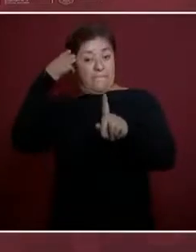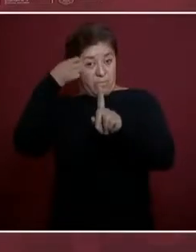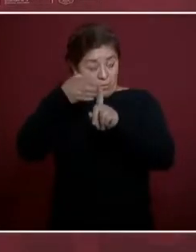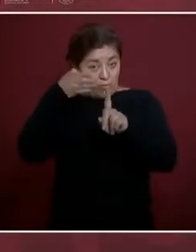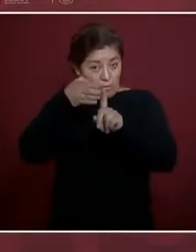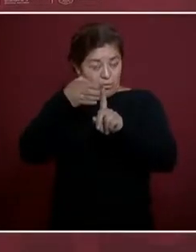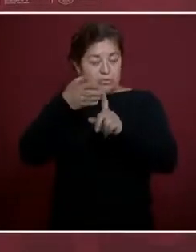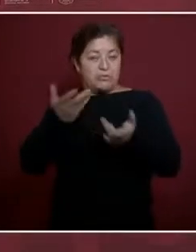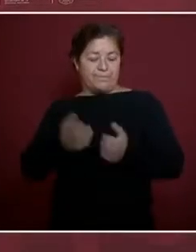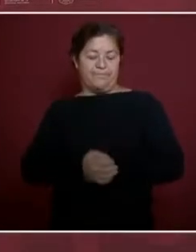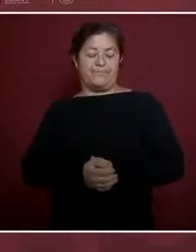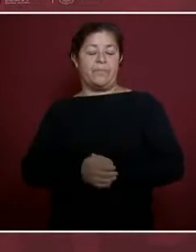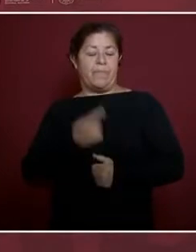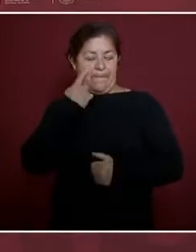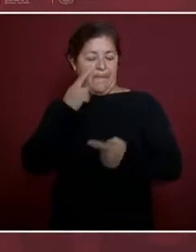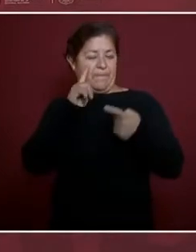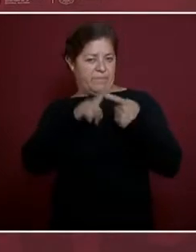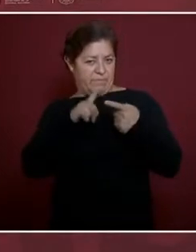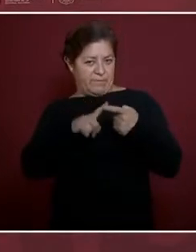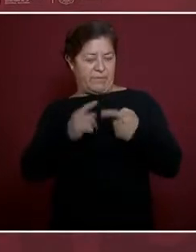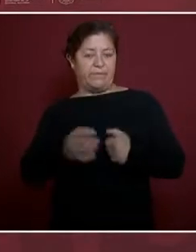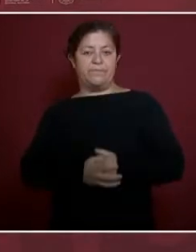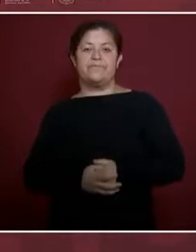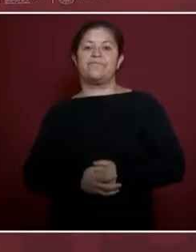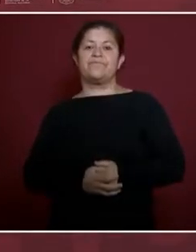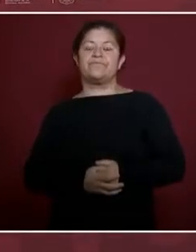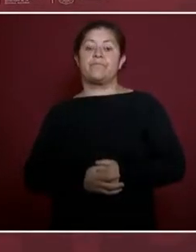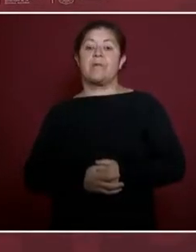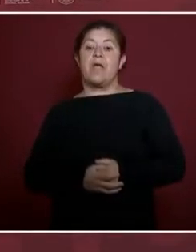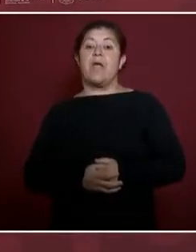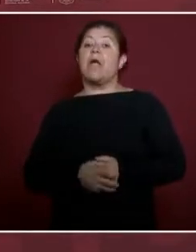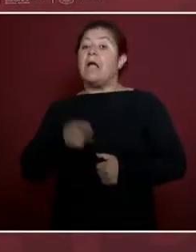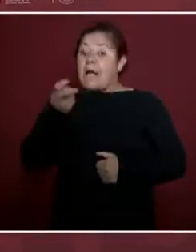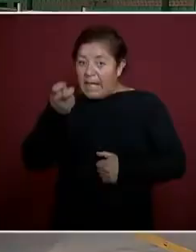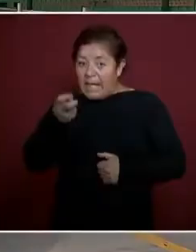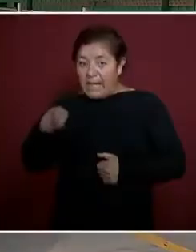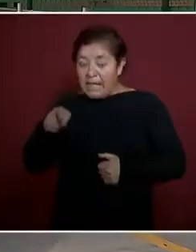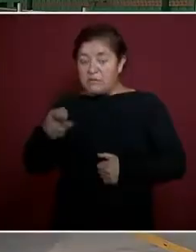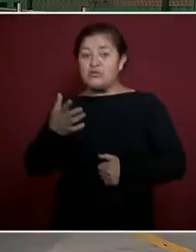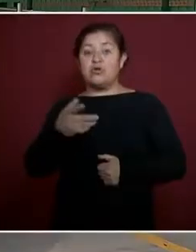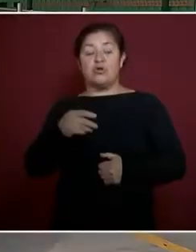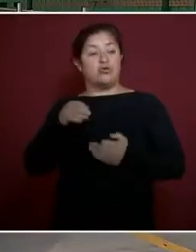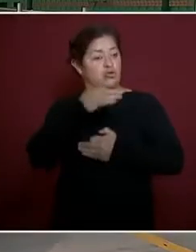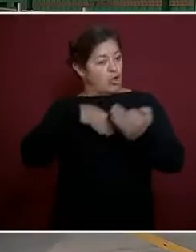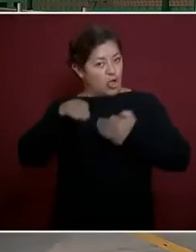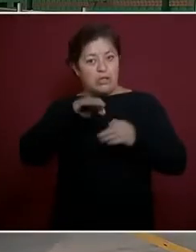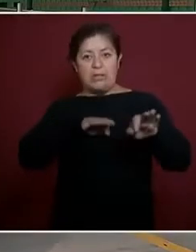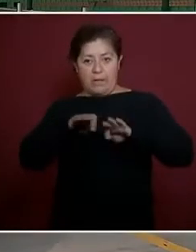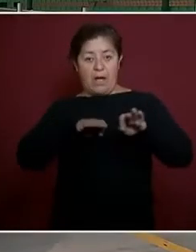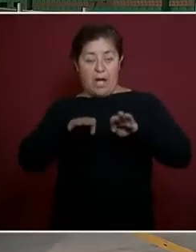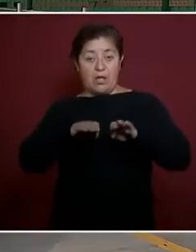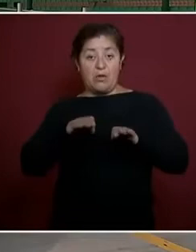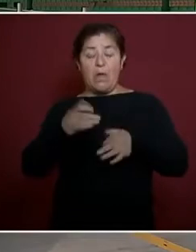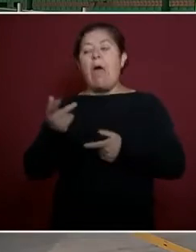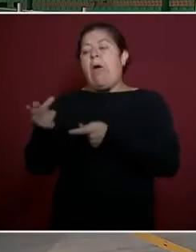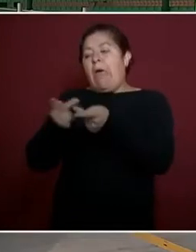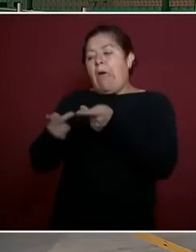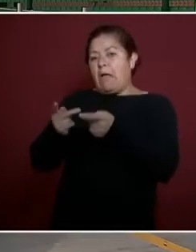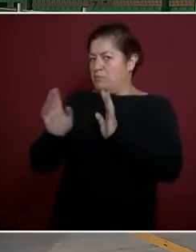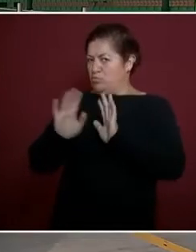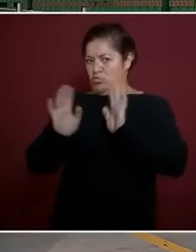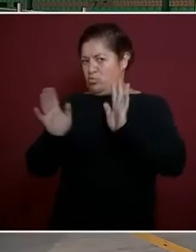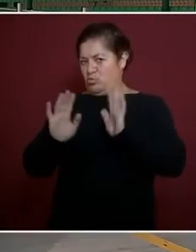Primero, de que todo eso que estamos haciendo sin deuda, nada más con